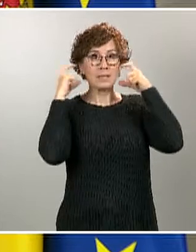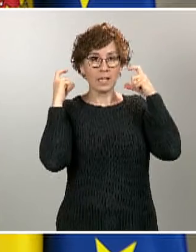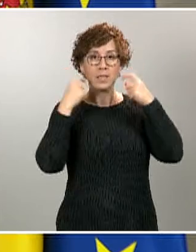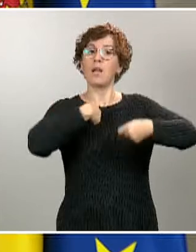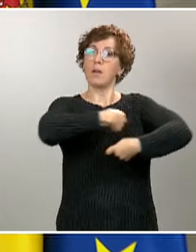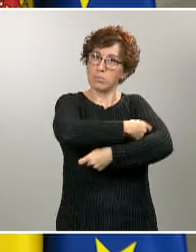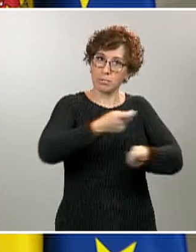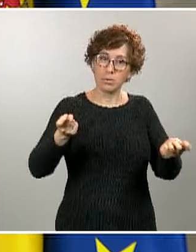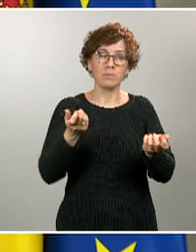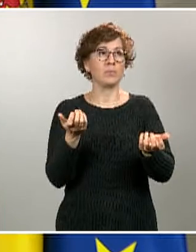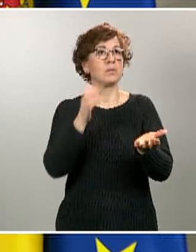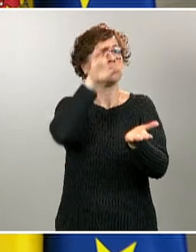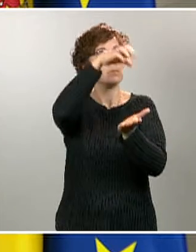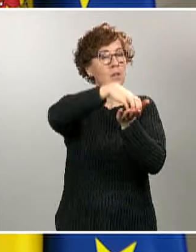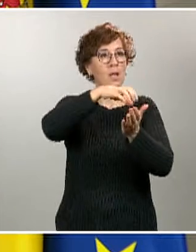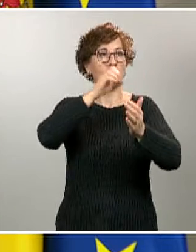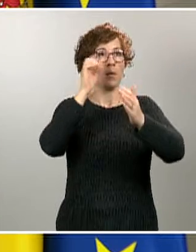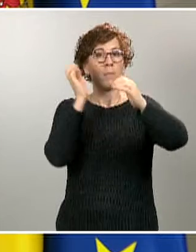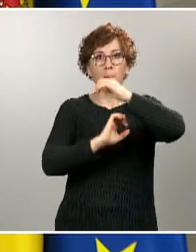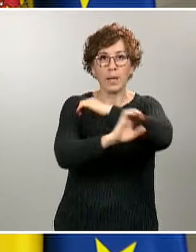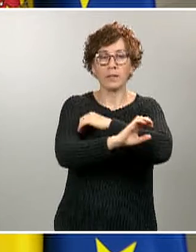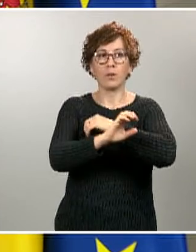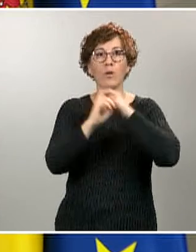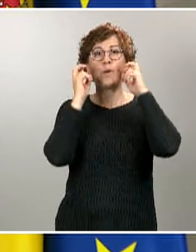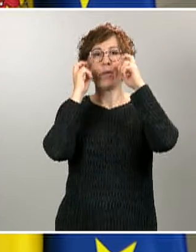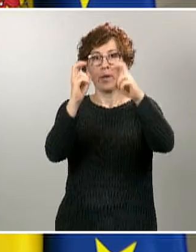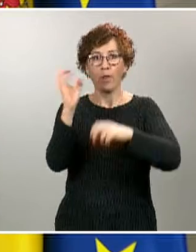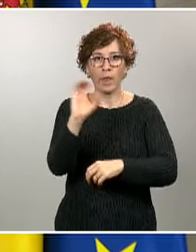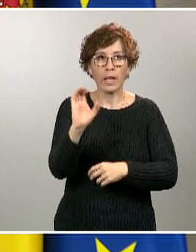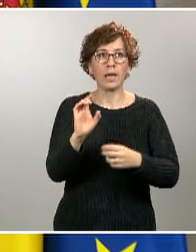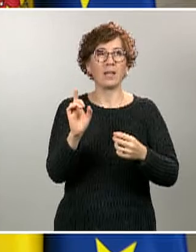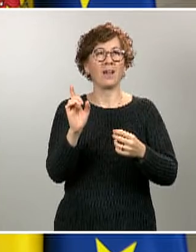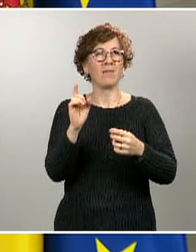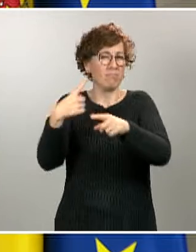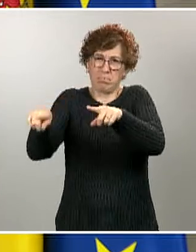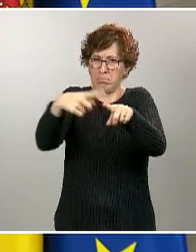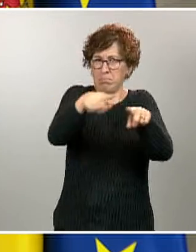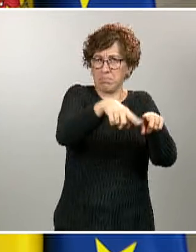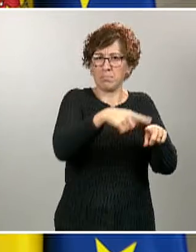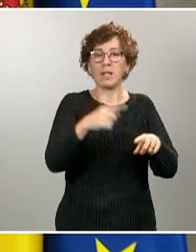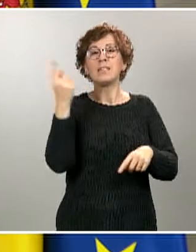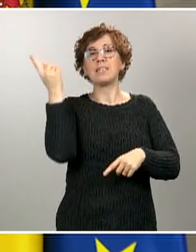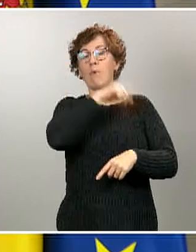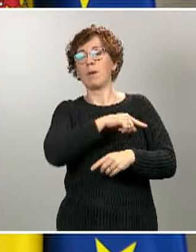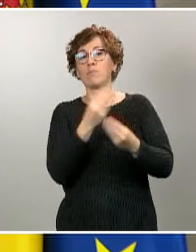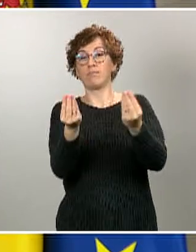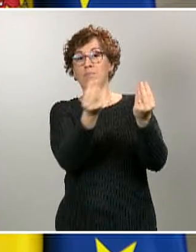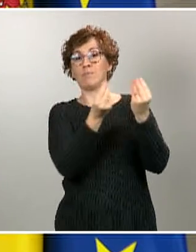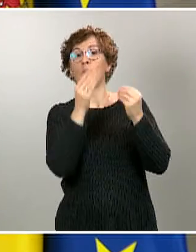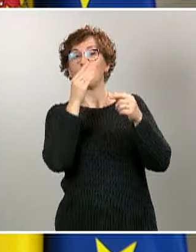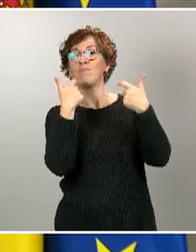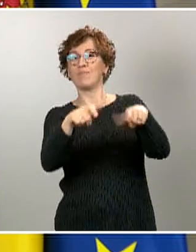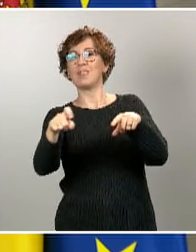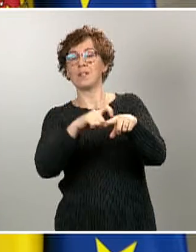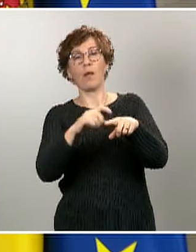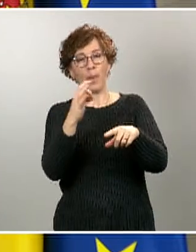de metro, estaciones de cercanías, en distintos puntos, donde por las características que antes he definido es recomendable su uso. Y